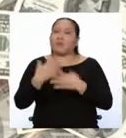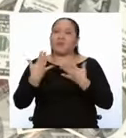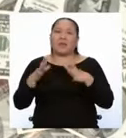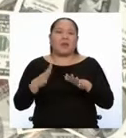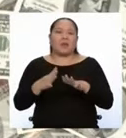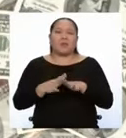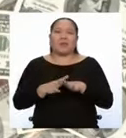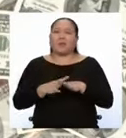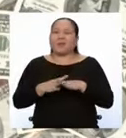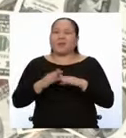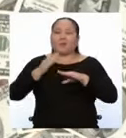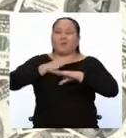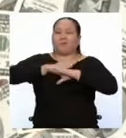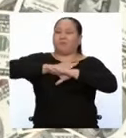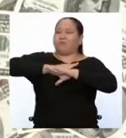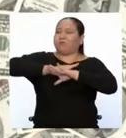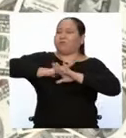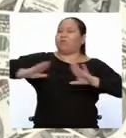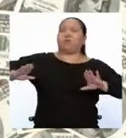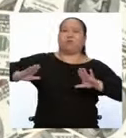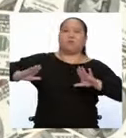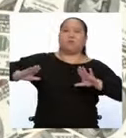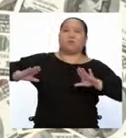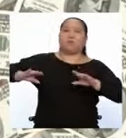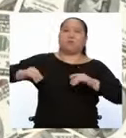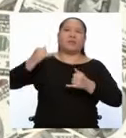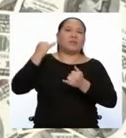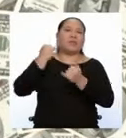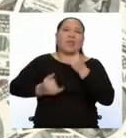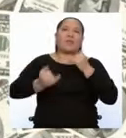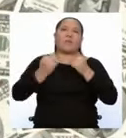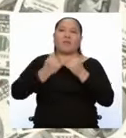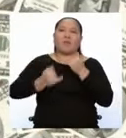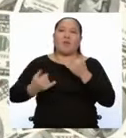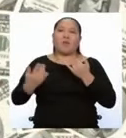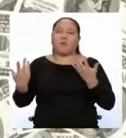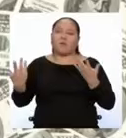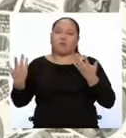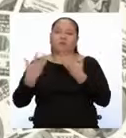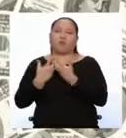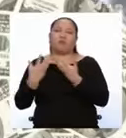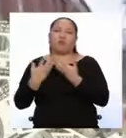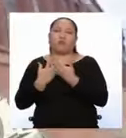romper cualquier tipo de relación entre ambos bandos.